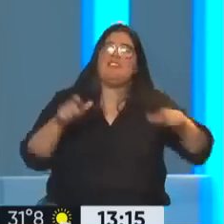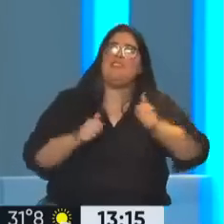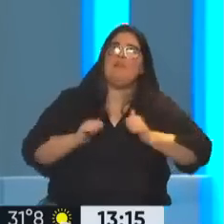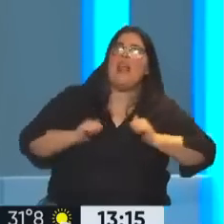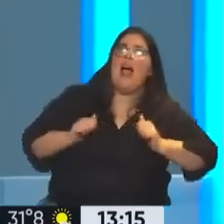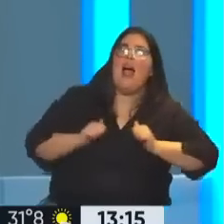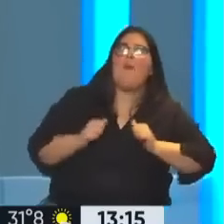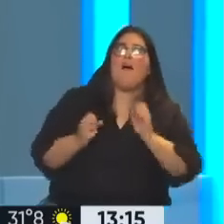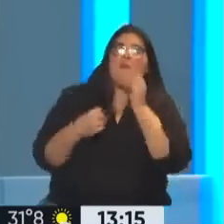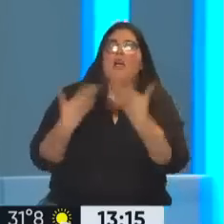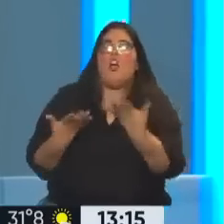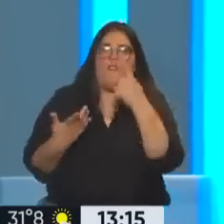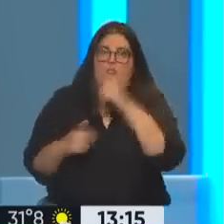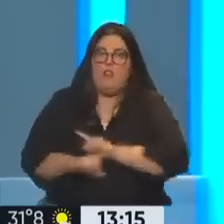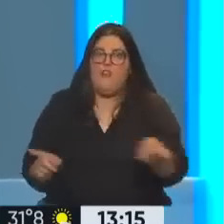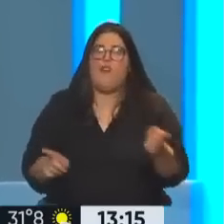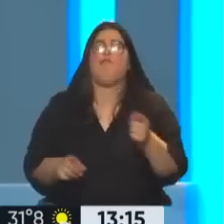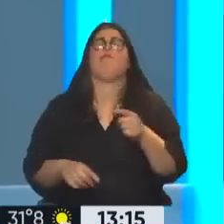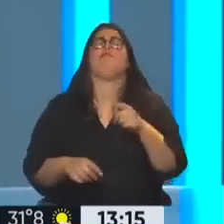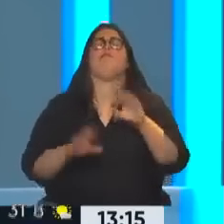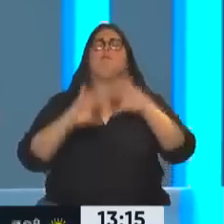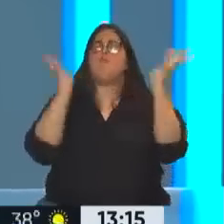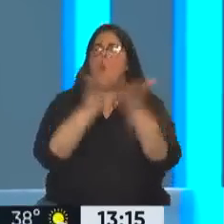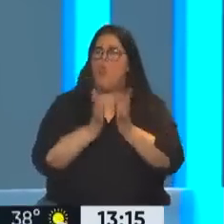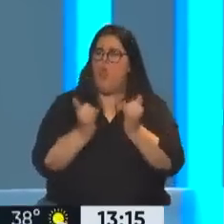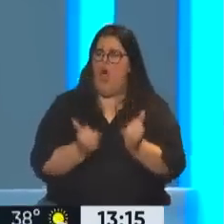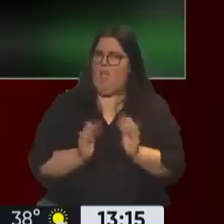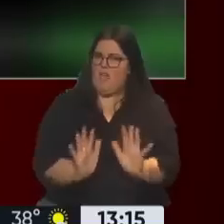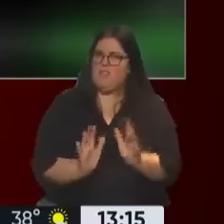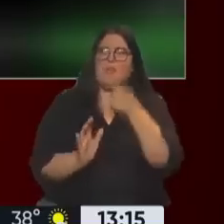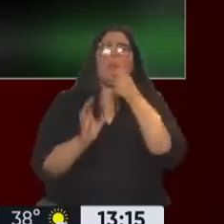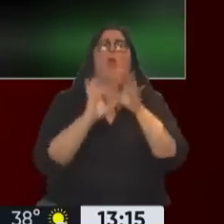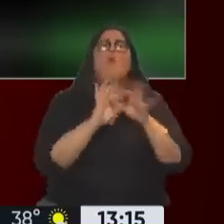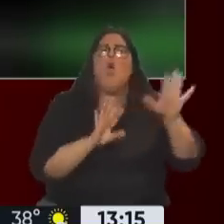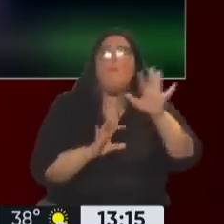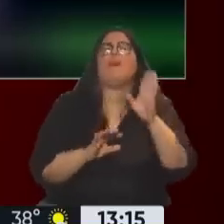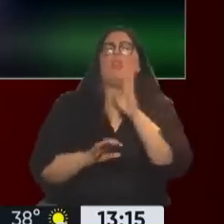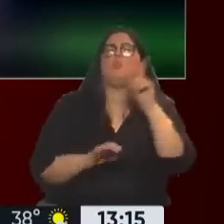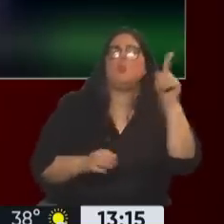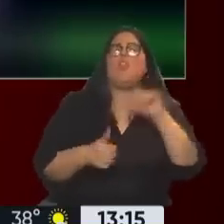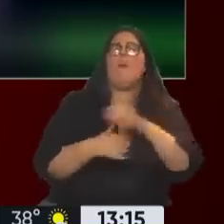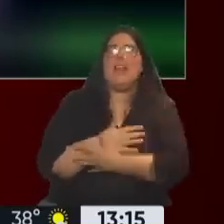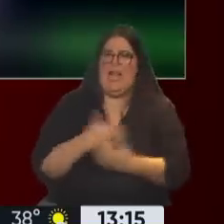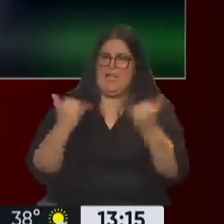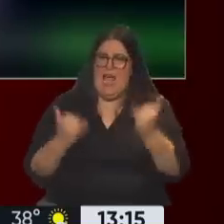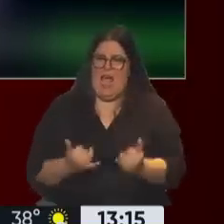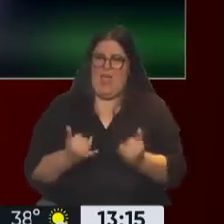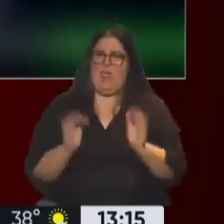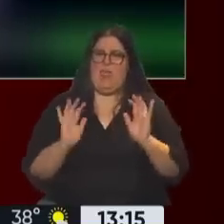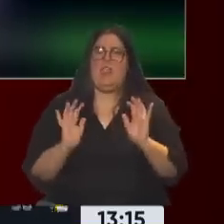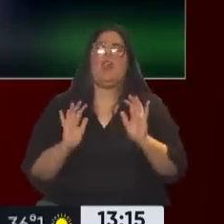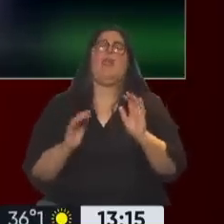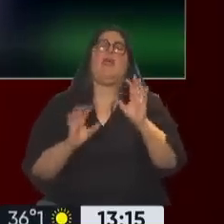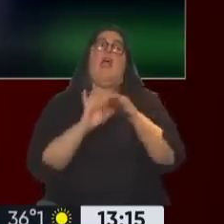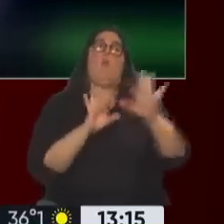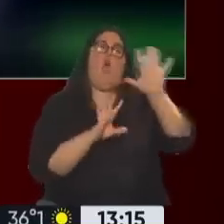hay que diferenciar. El problema europeo, este es un problema que se está dando a nivel planetario, al menos Europa, Estados Unidos y América Latina. Y en Europa son claros los